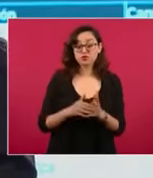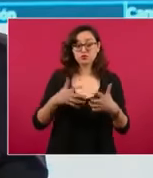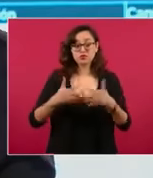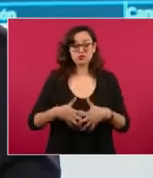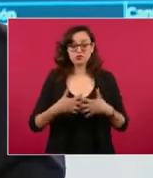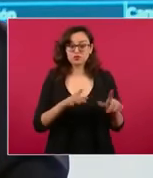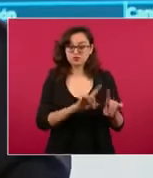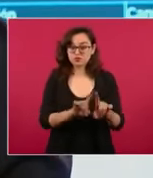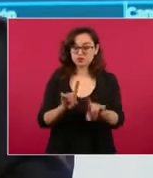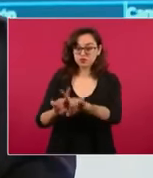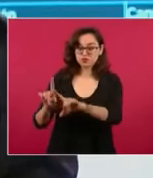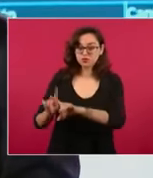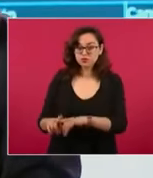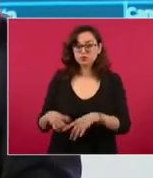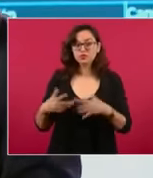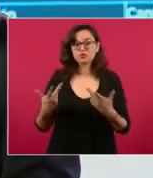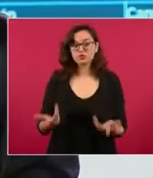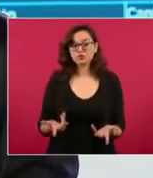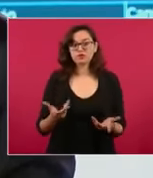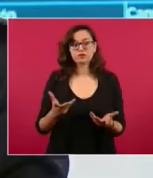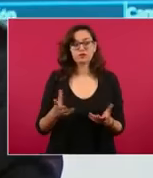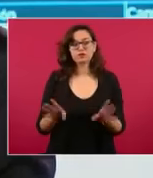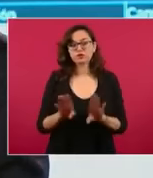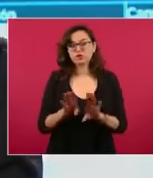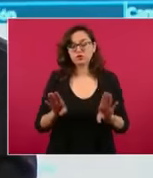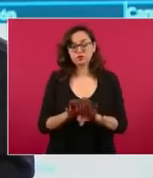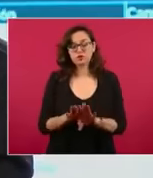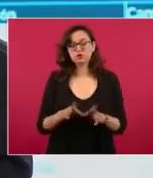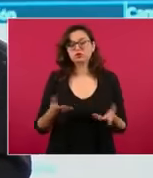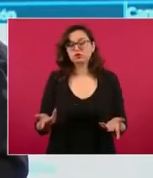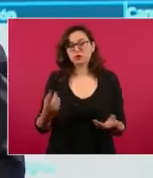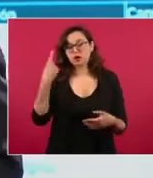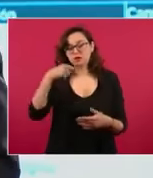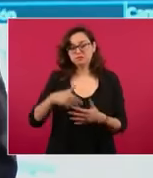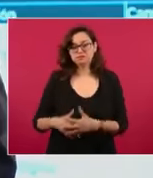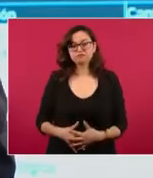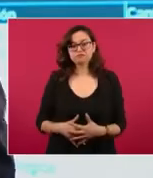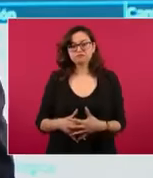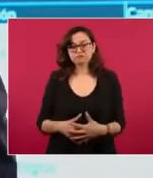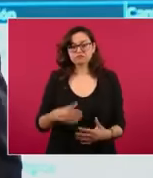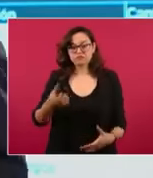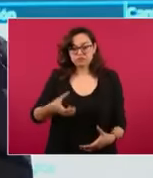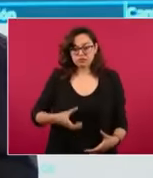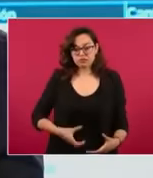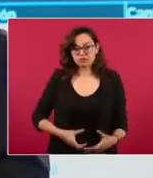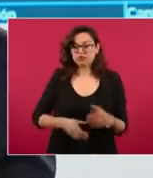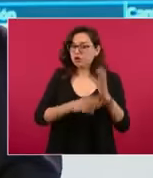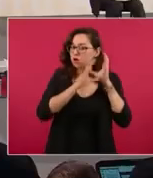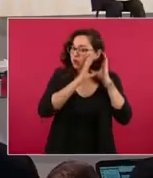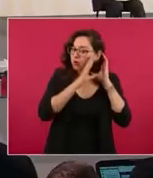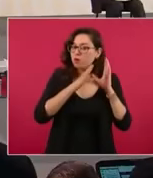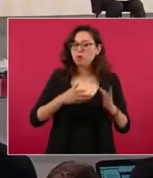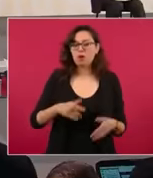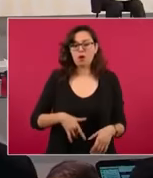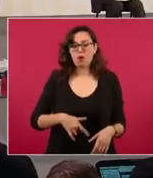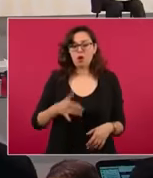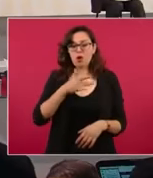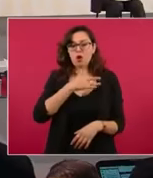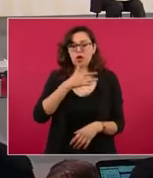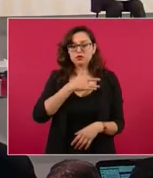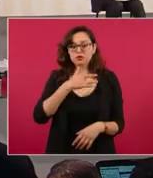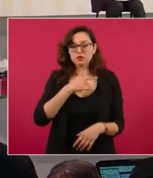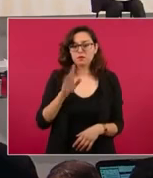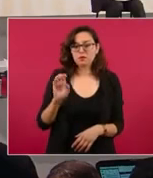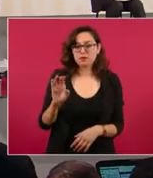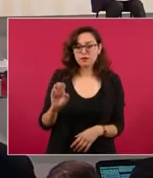desde fonodetectores de latidos fetales hasta estetoscopios y en el segundo nivel,